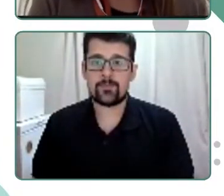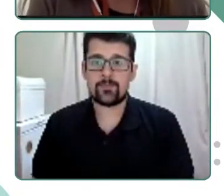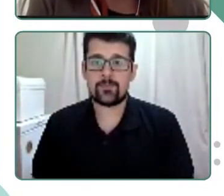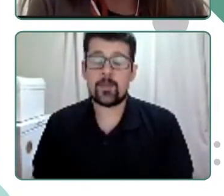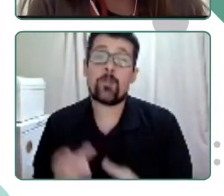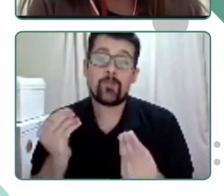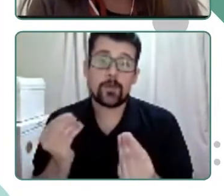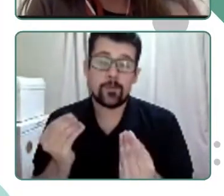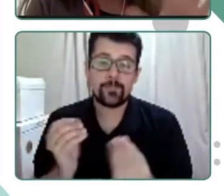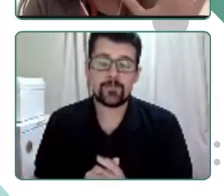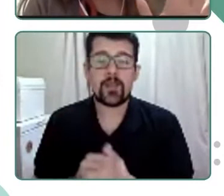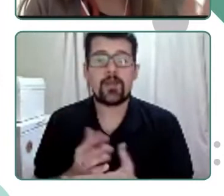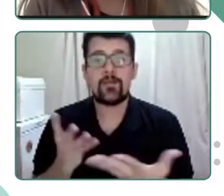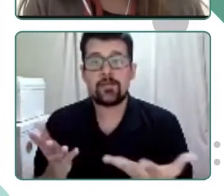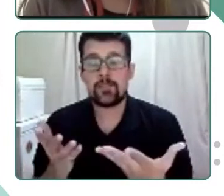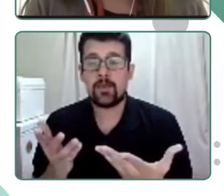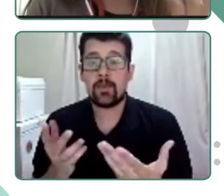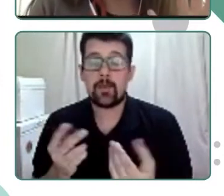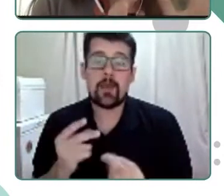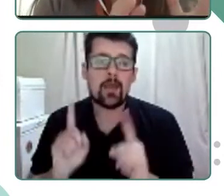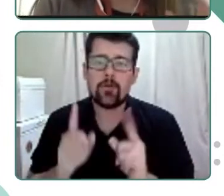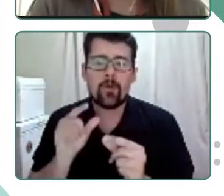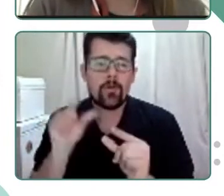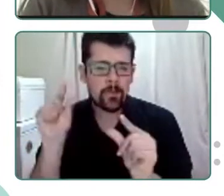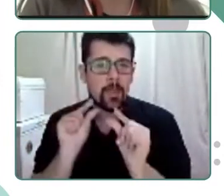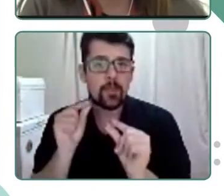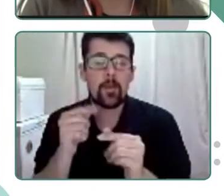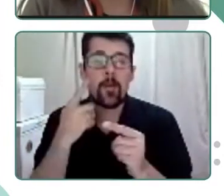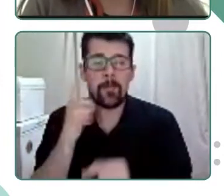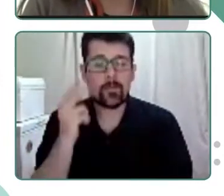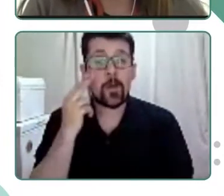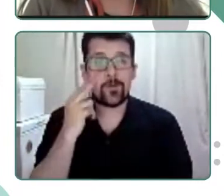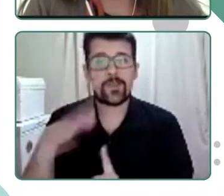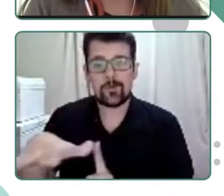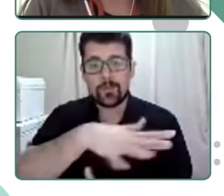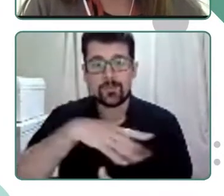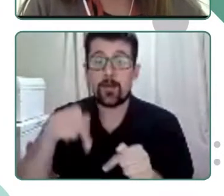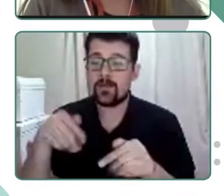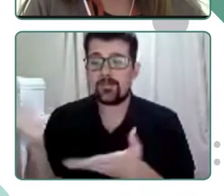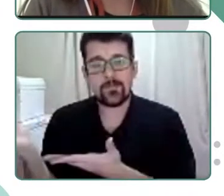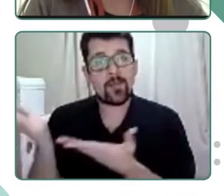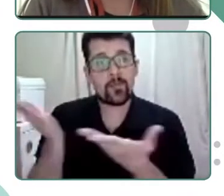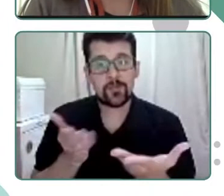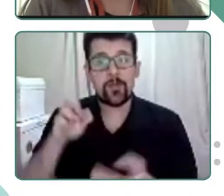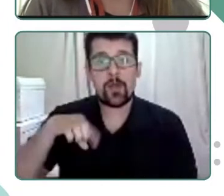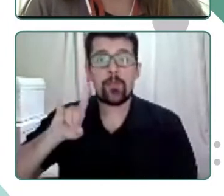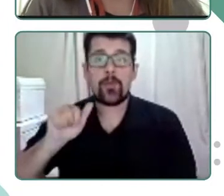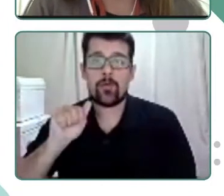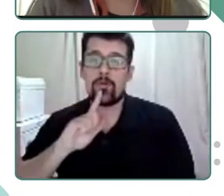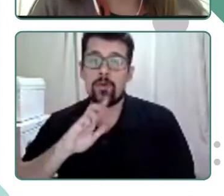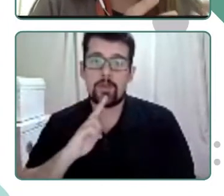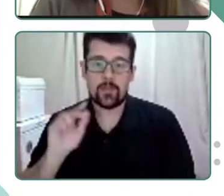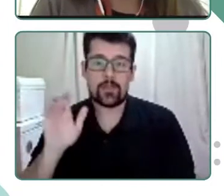Bueno, entonces, bueno, un video muy breve, pero nos sirvió como para contextualizar. Y ahora yo le doy la palabra a Paulette para que